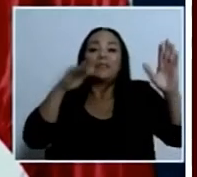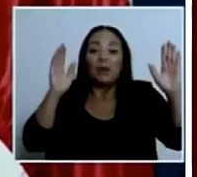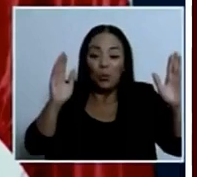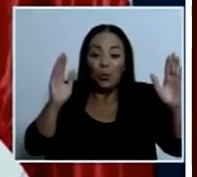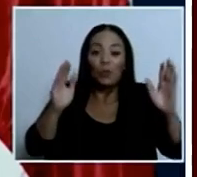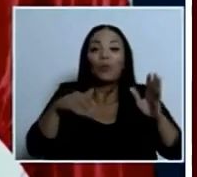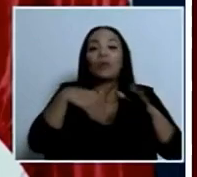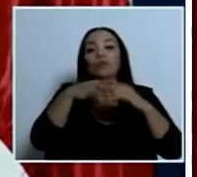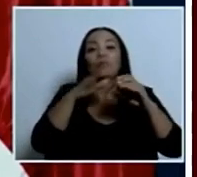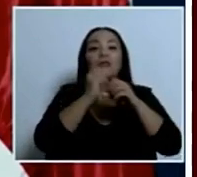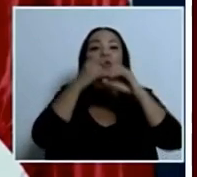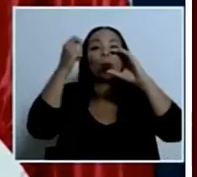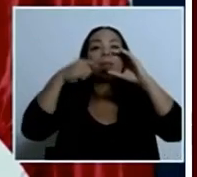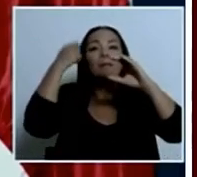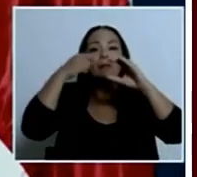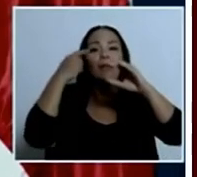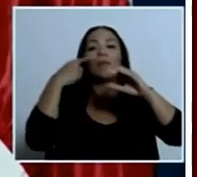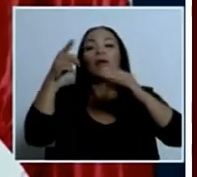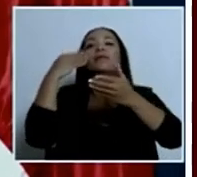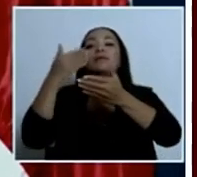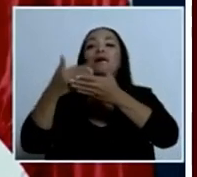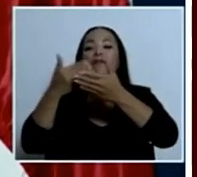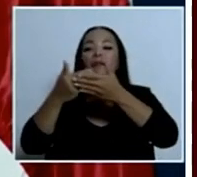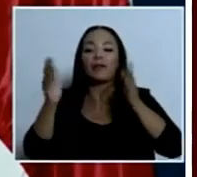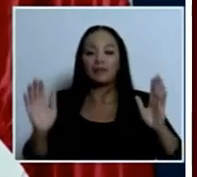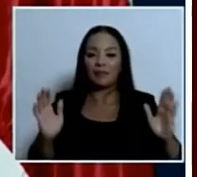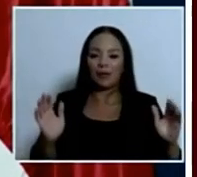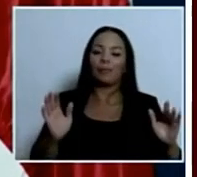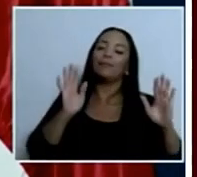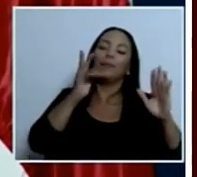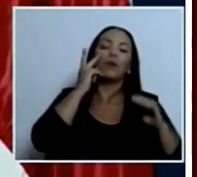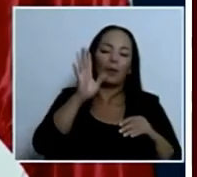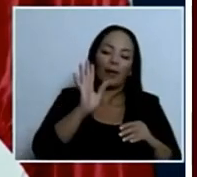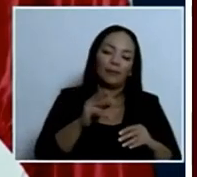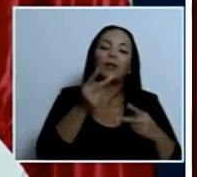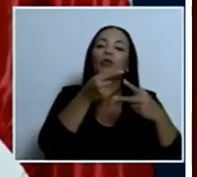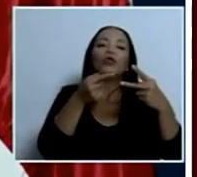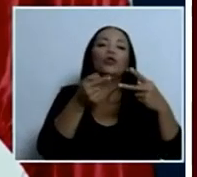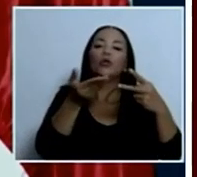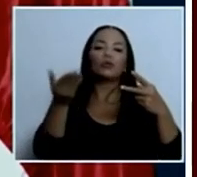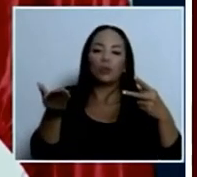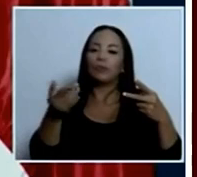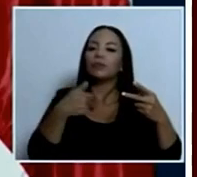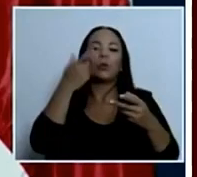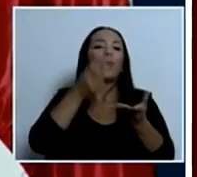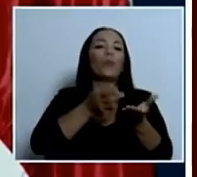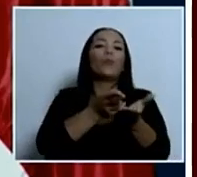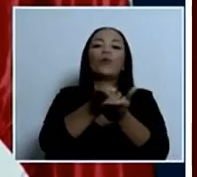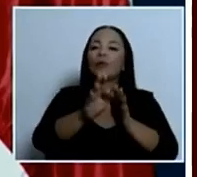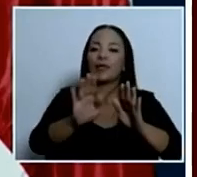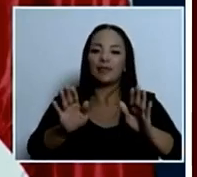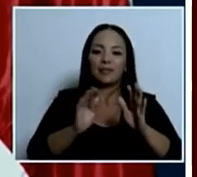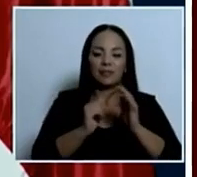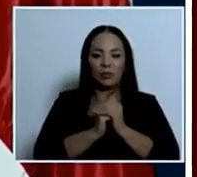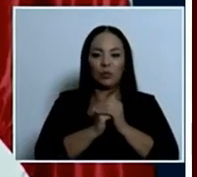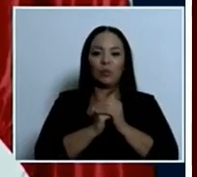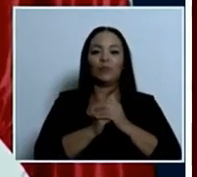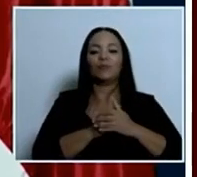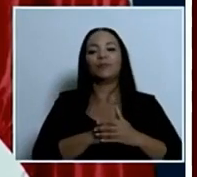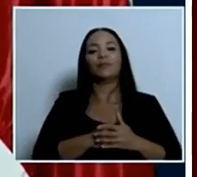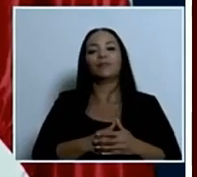me lo ponen en un video dicen ahí está la evidencia dos cosas nada más don david porque yo soy muy franco vea